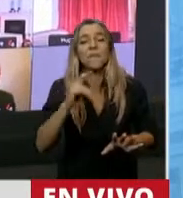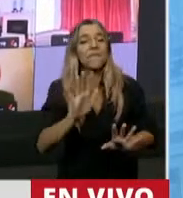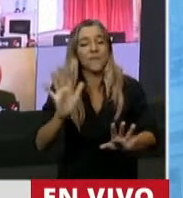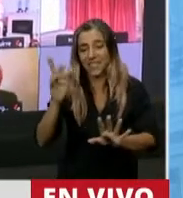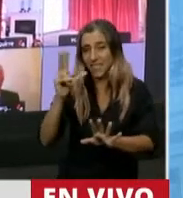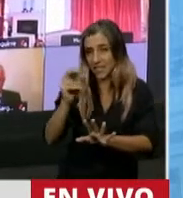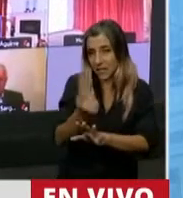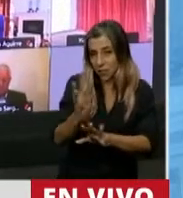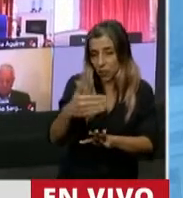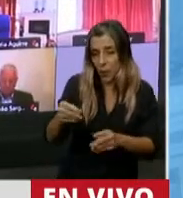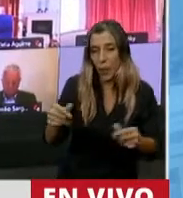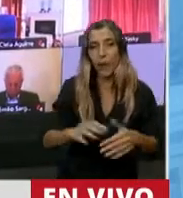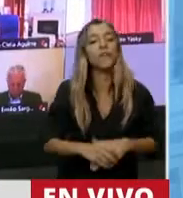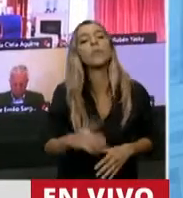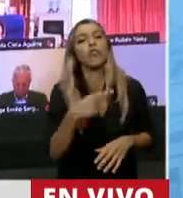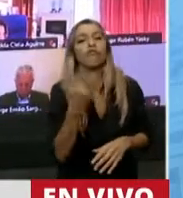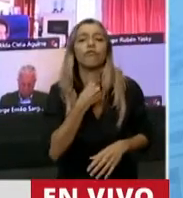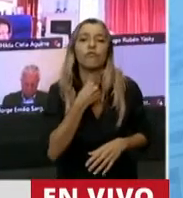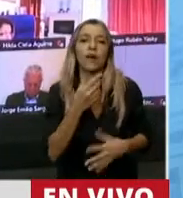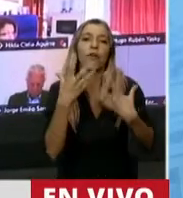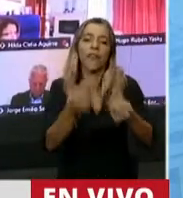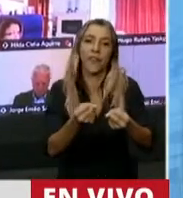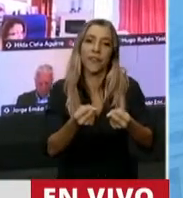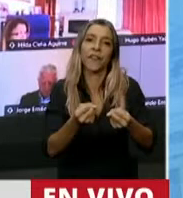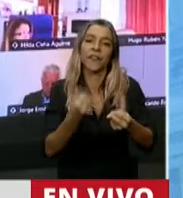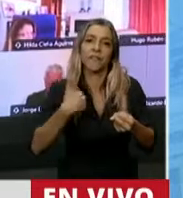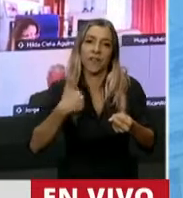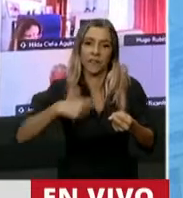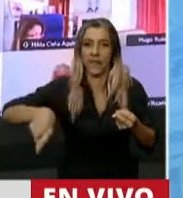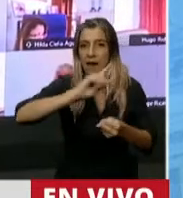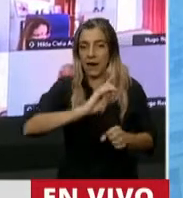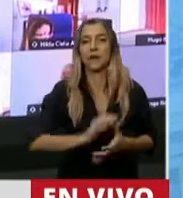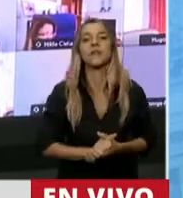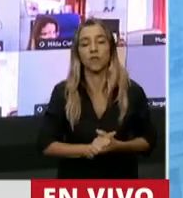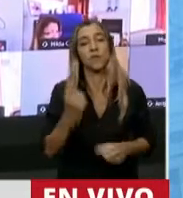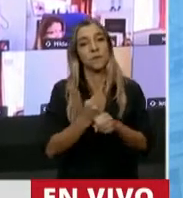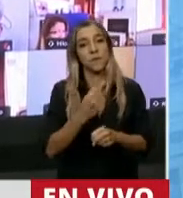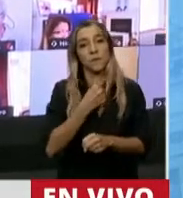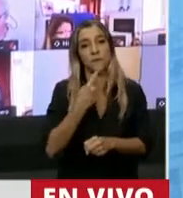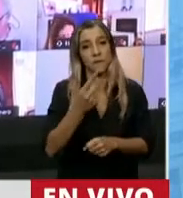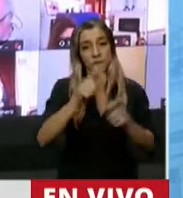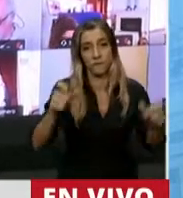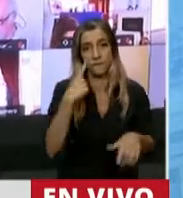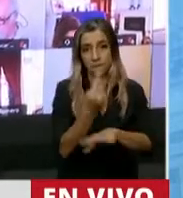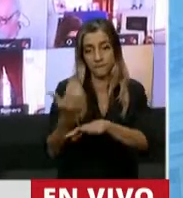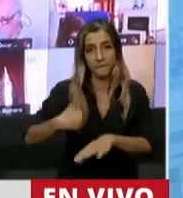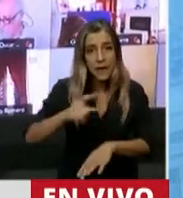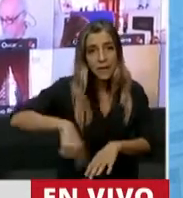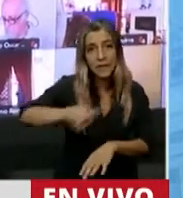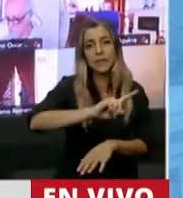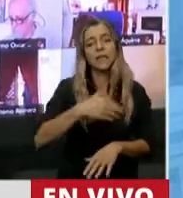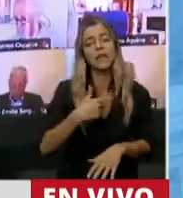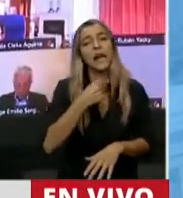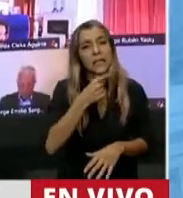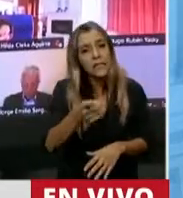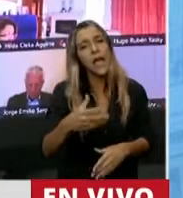Nosotros queremos defender a los argentinos. Primero decirle a los argentinos que quieran apostar